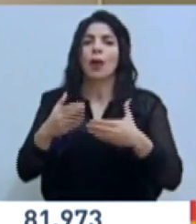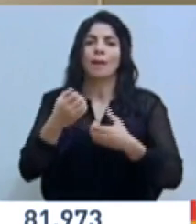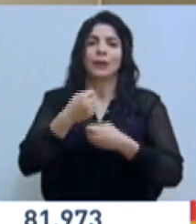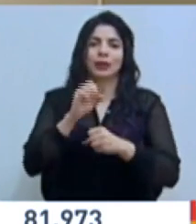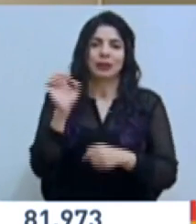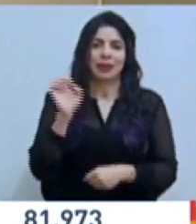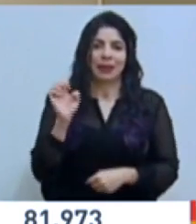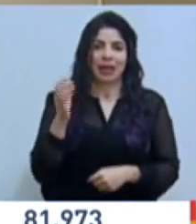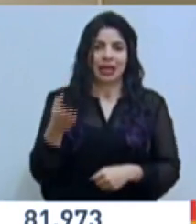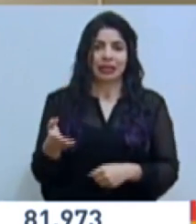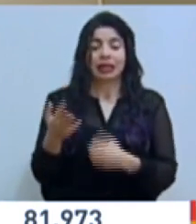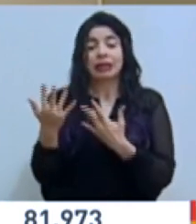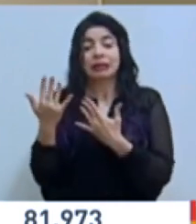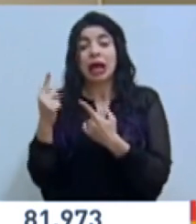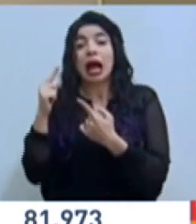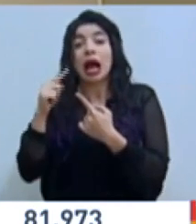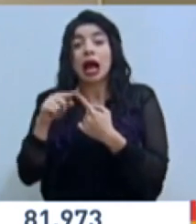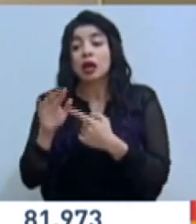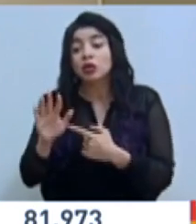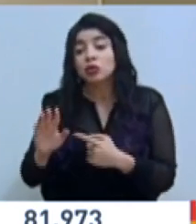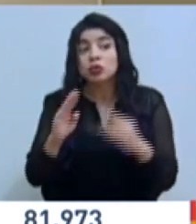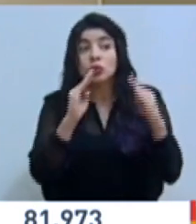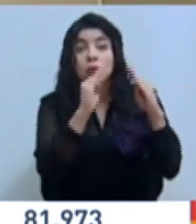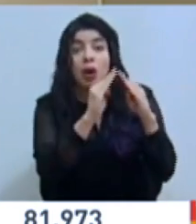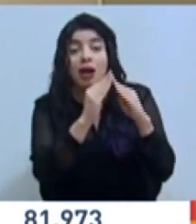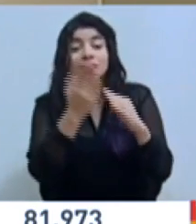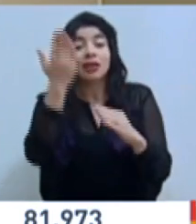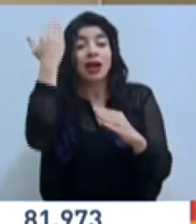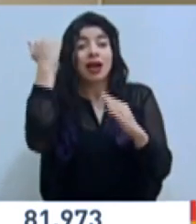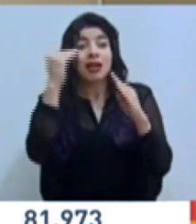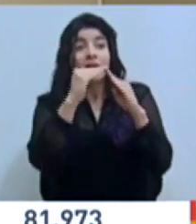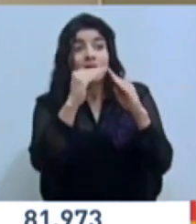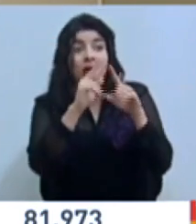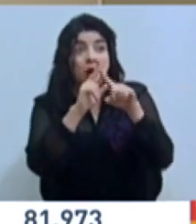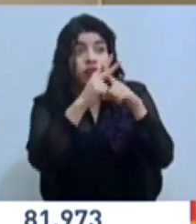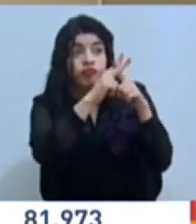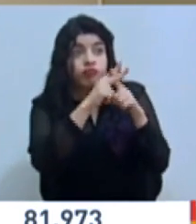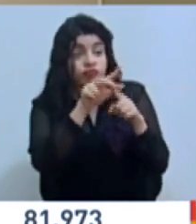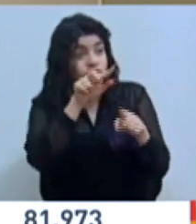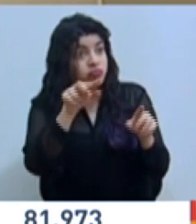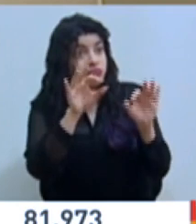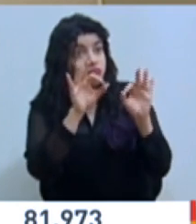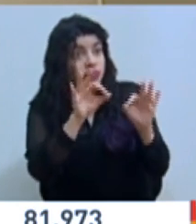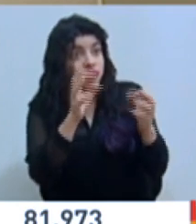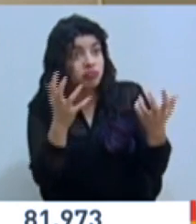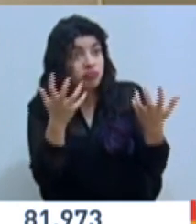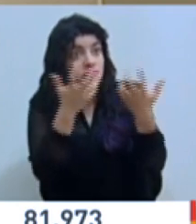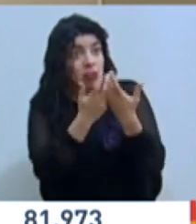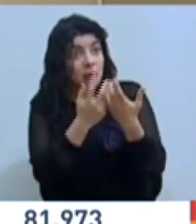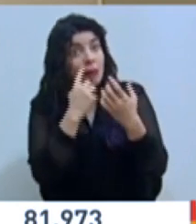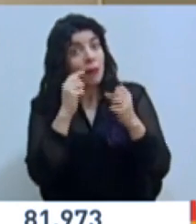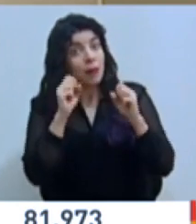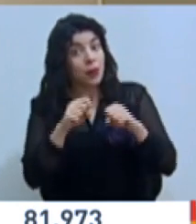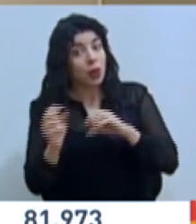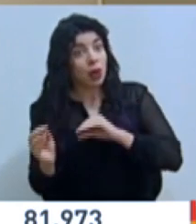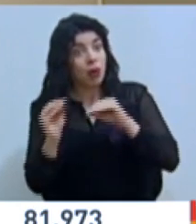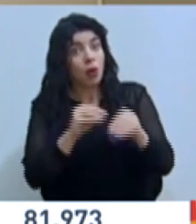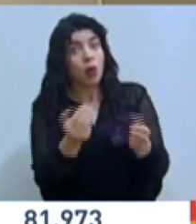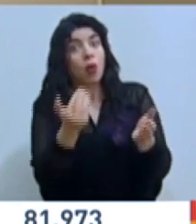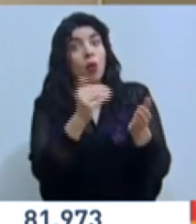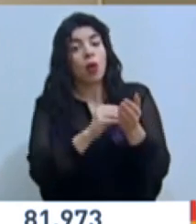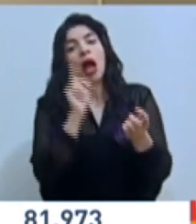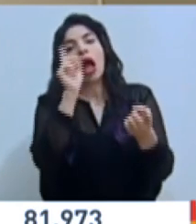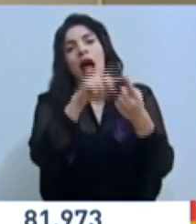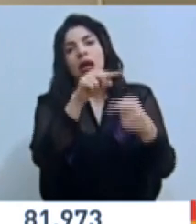hasta que sus viviendas, sus casas o los lugares donde habitan tengan las condiciones óptimas para poder regresar.